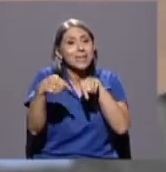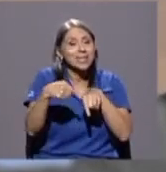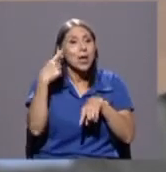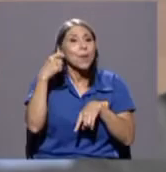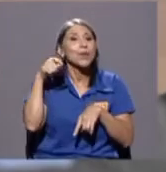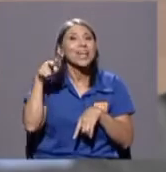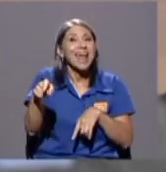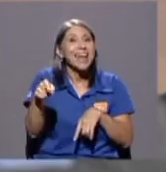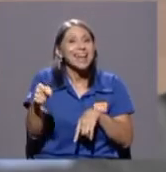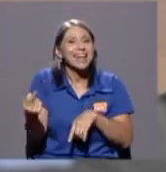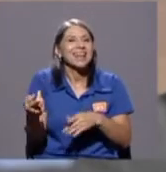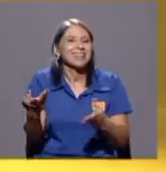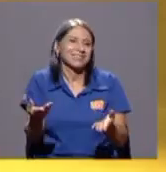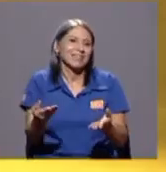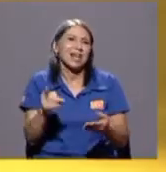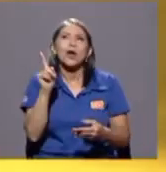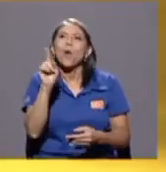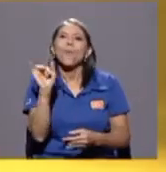venía triunfador